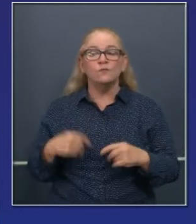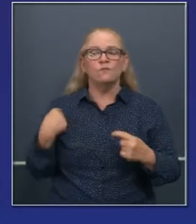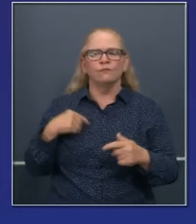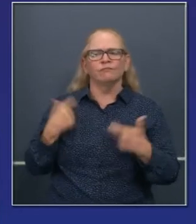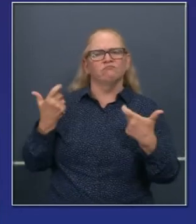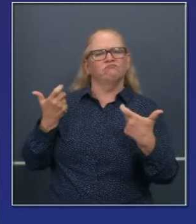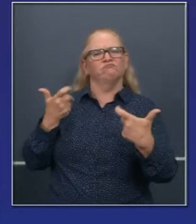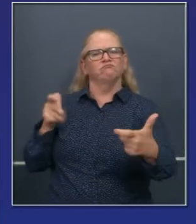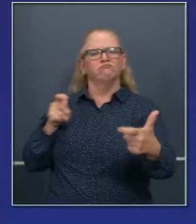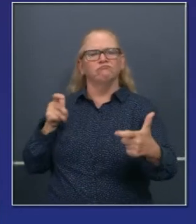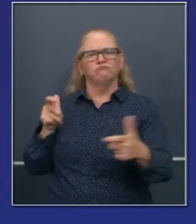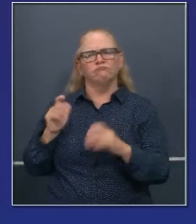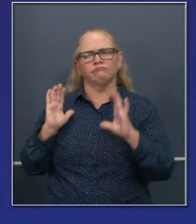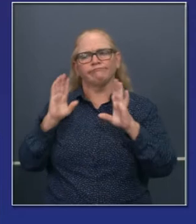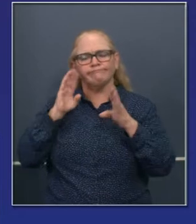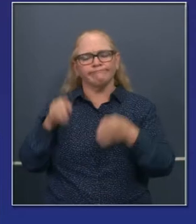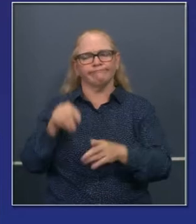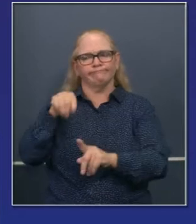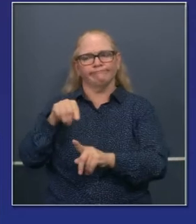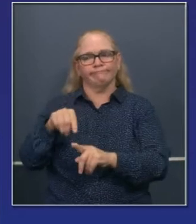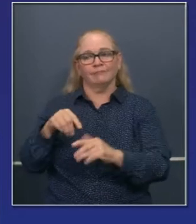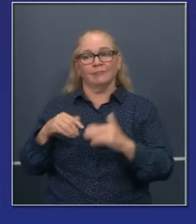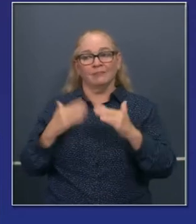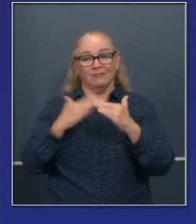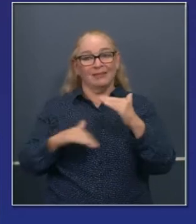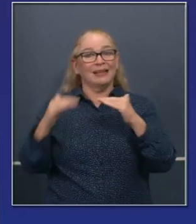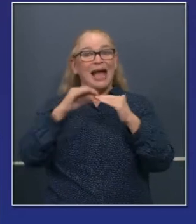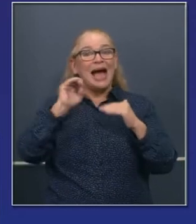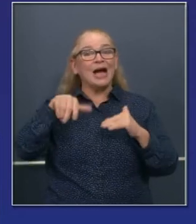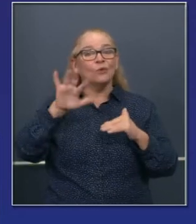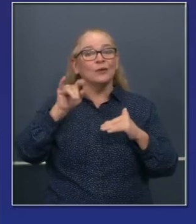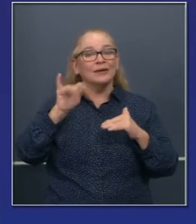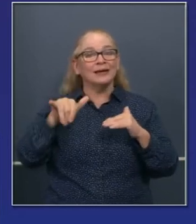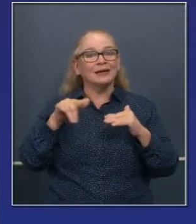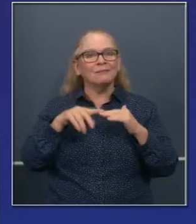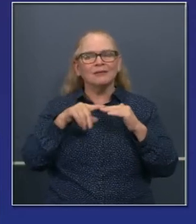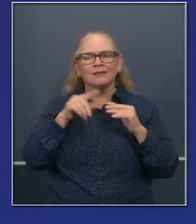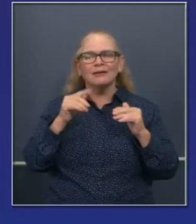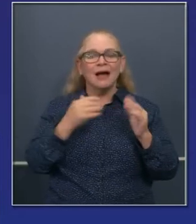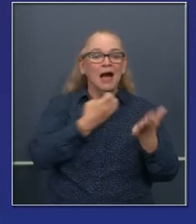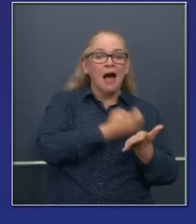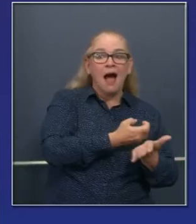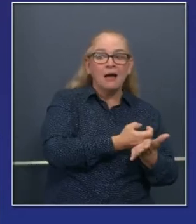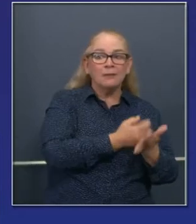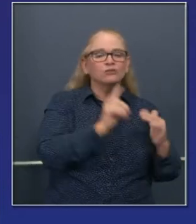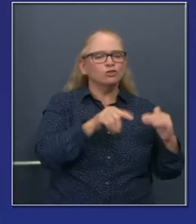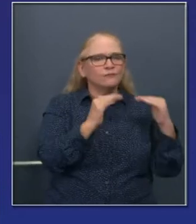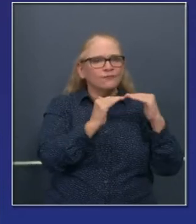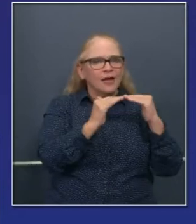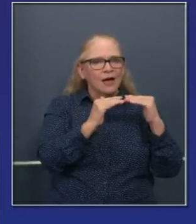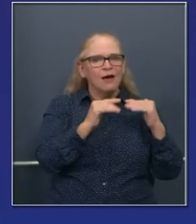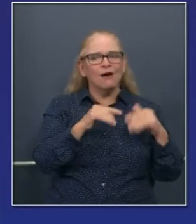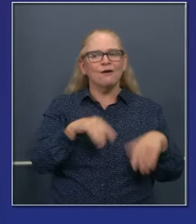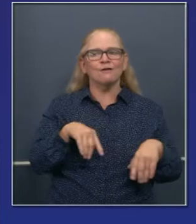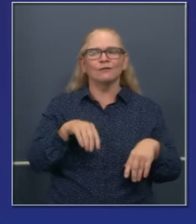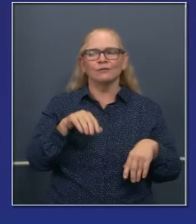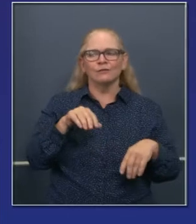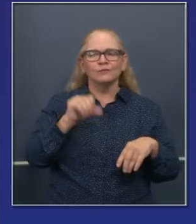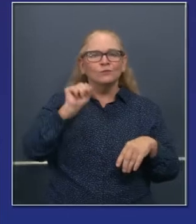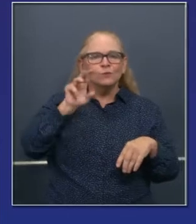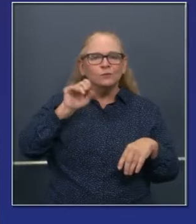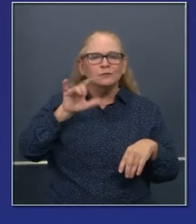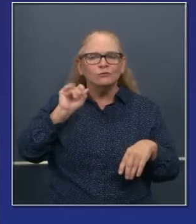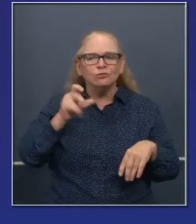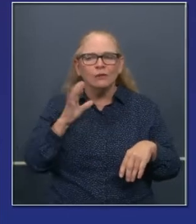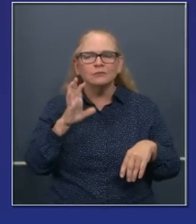en cuanto a la equidad, en cuanto a la justicia económica, la justicia social y la